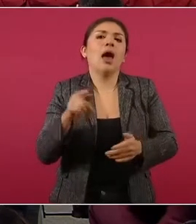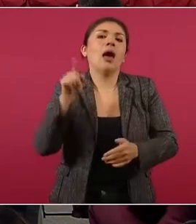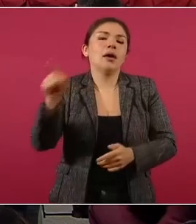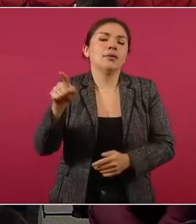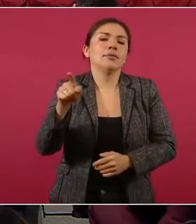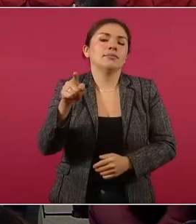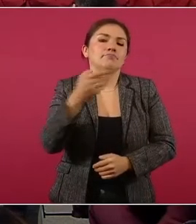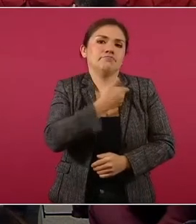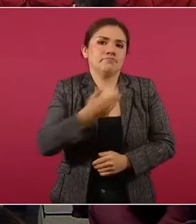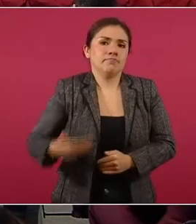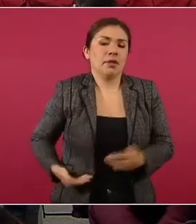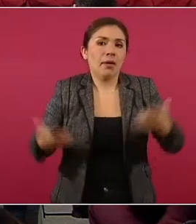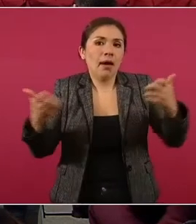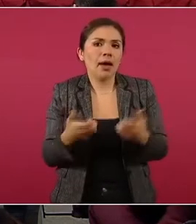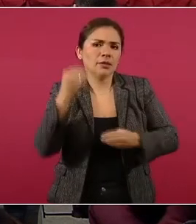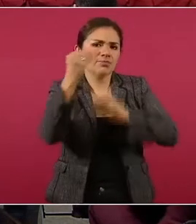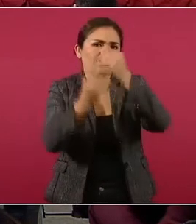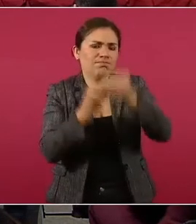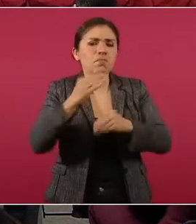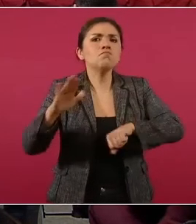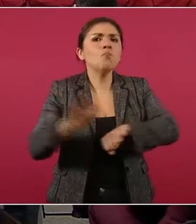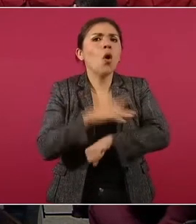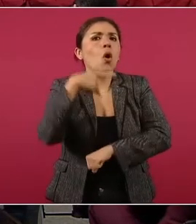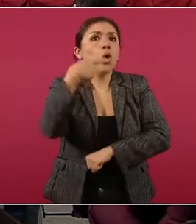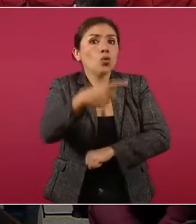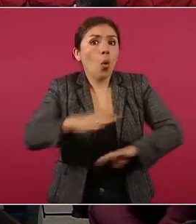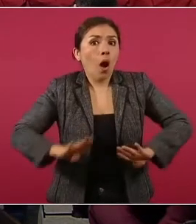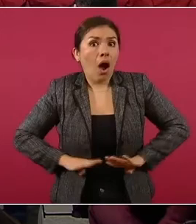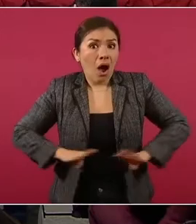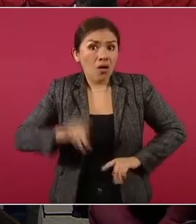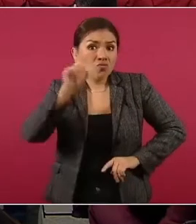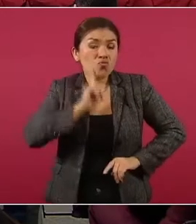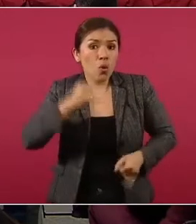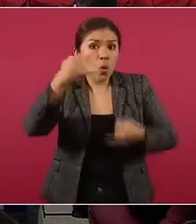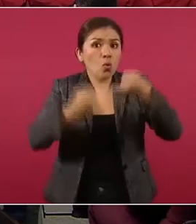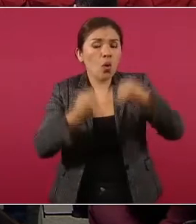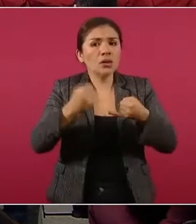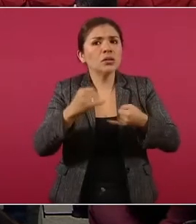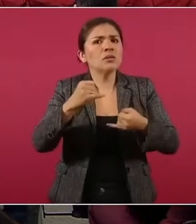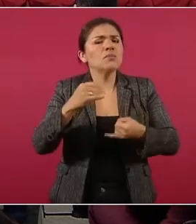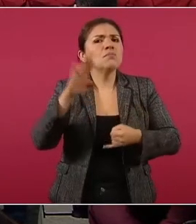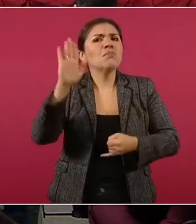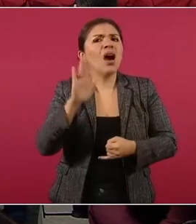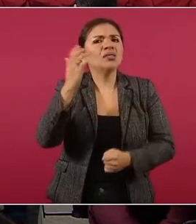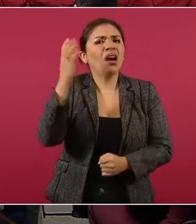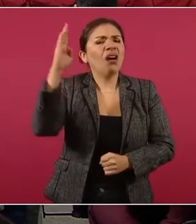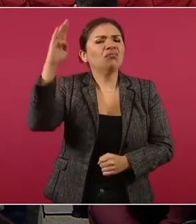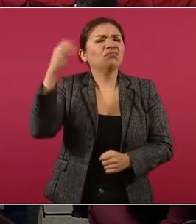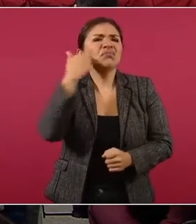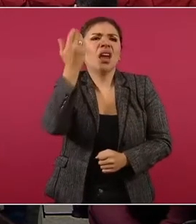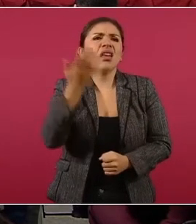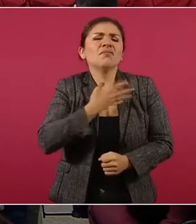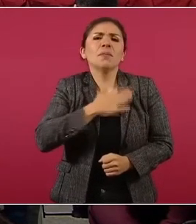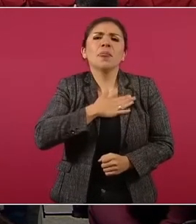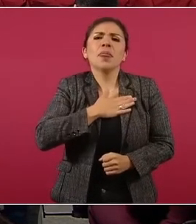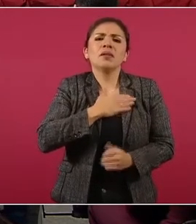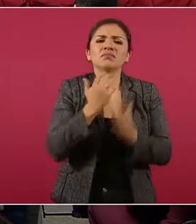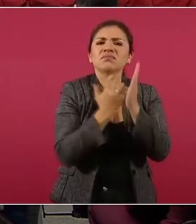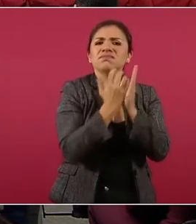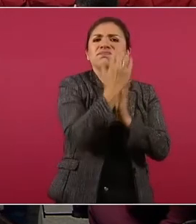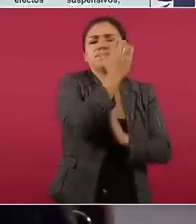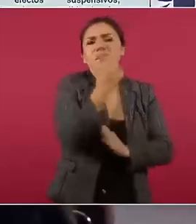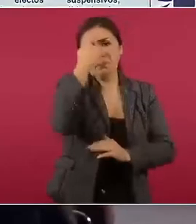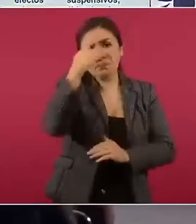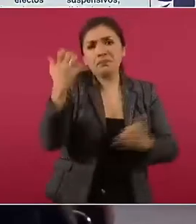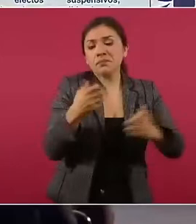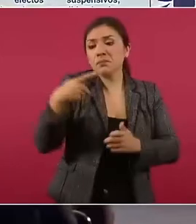Ejecutivo Federal, porque se excede la juez y está generando efectos suspensivos sobre un